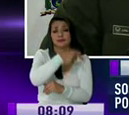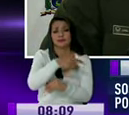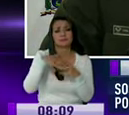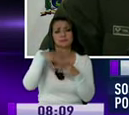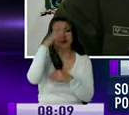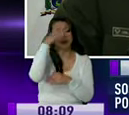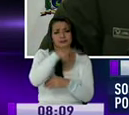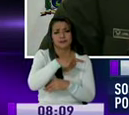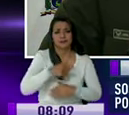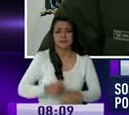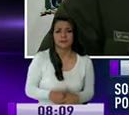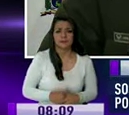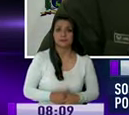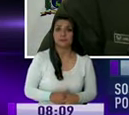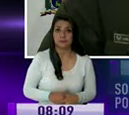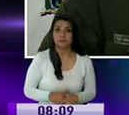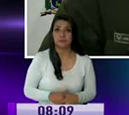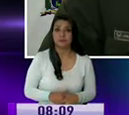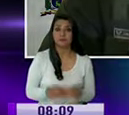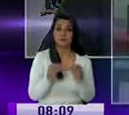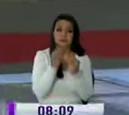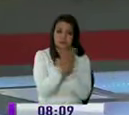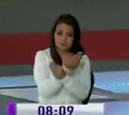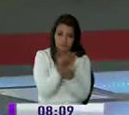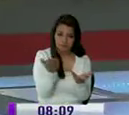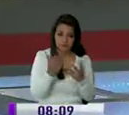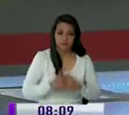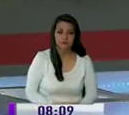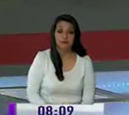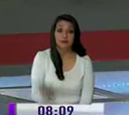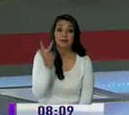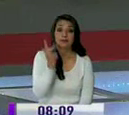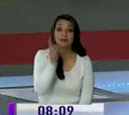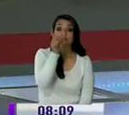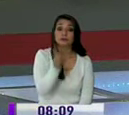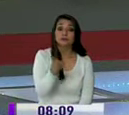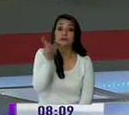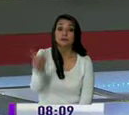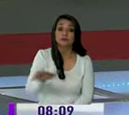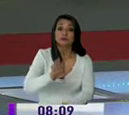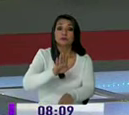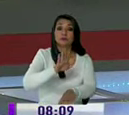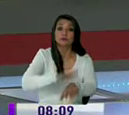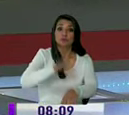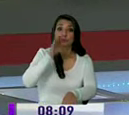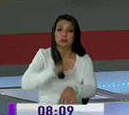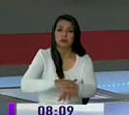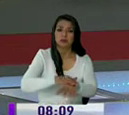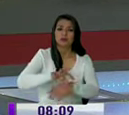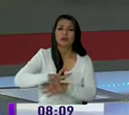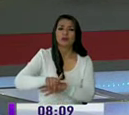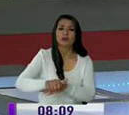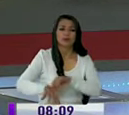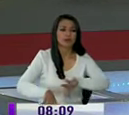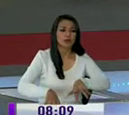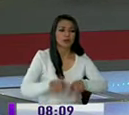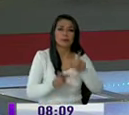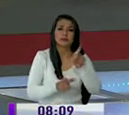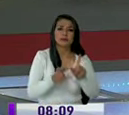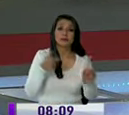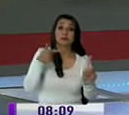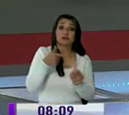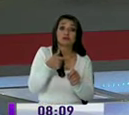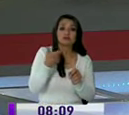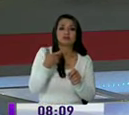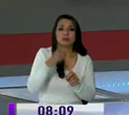aún, los niños adolescentes. Vamos con más información. Tres sospechosos de ser responsables de una serie de robos a transeúntes fueron